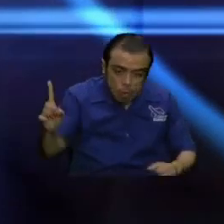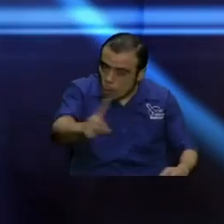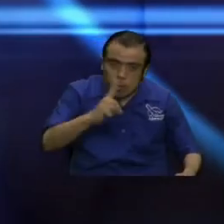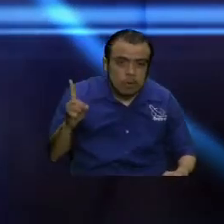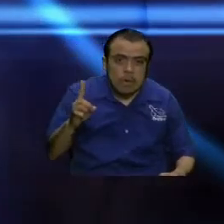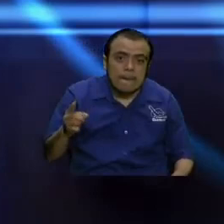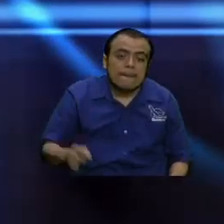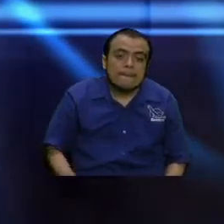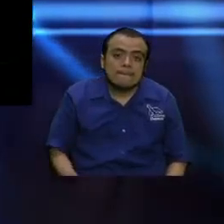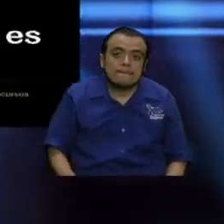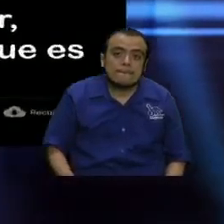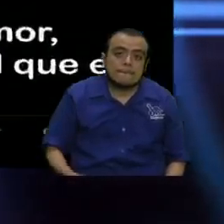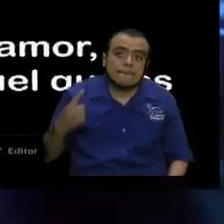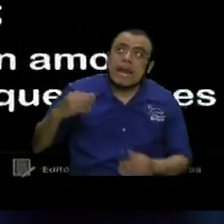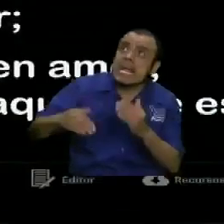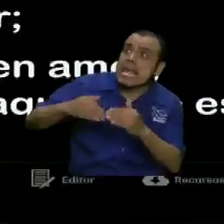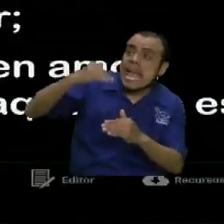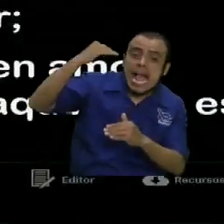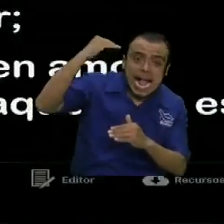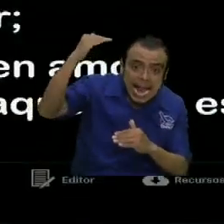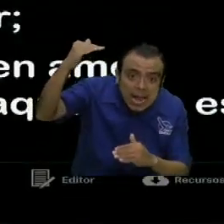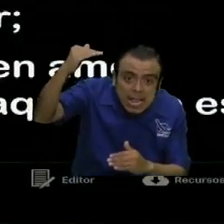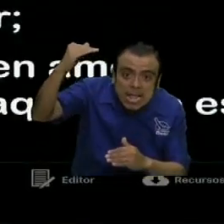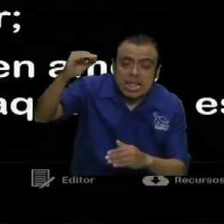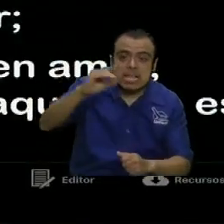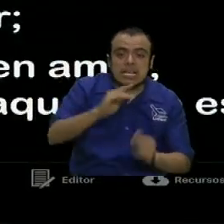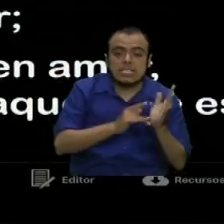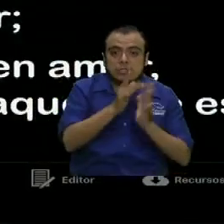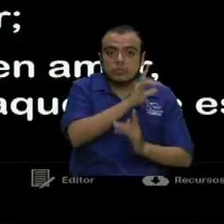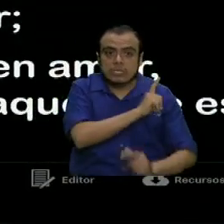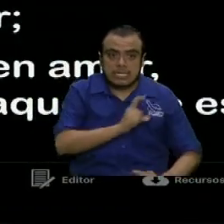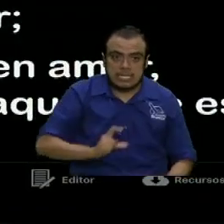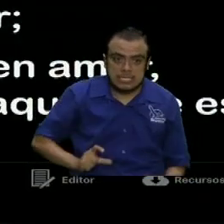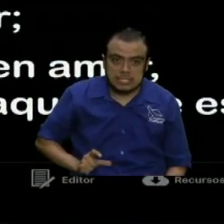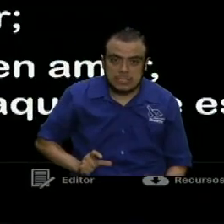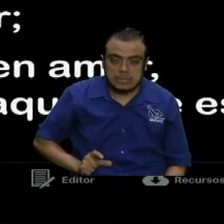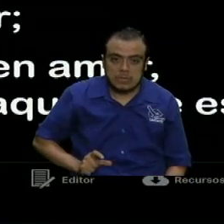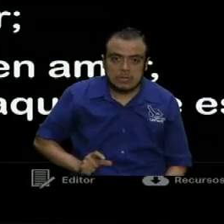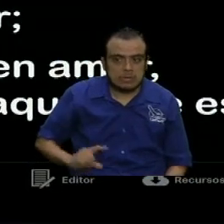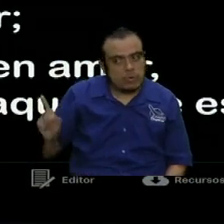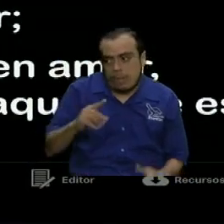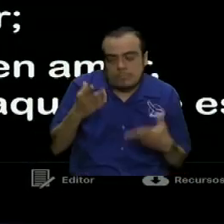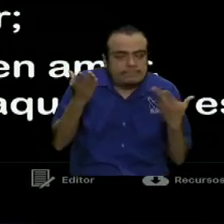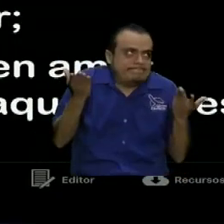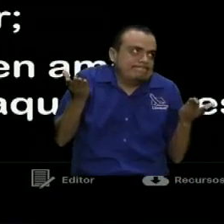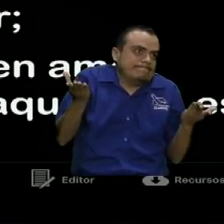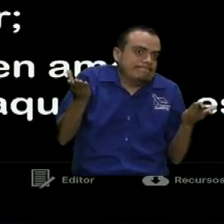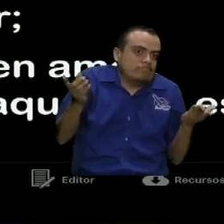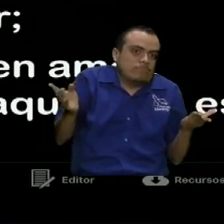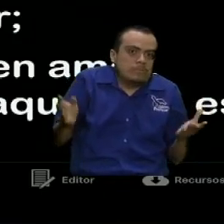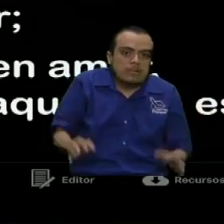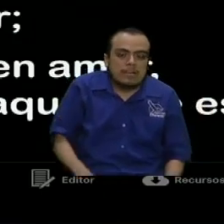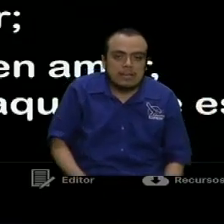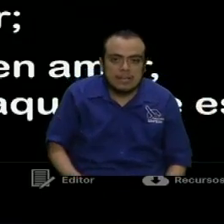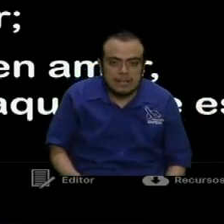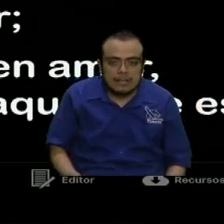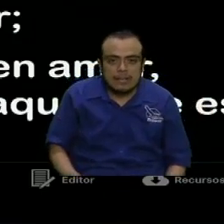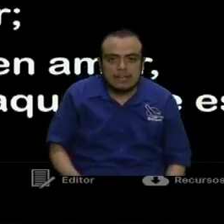a la medida de la estatura y la plenitud de Cristo. Si no hemos llegado ahí todavía, no me molestes, mosquito.